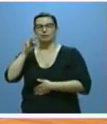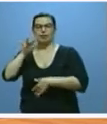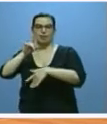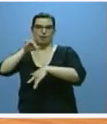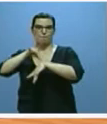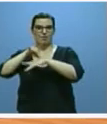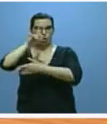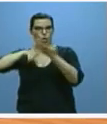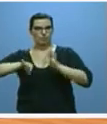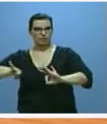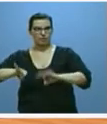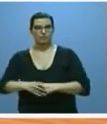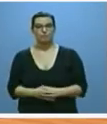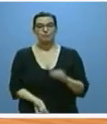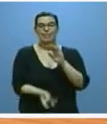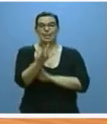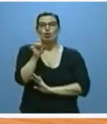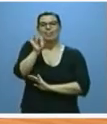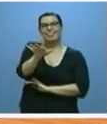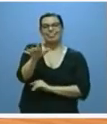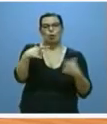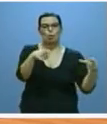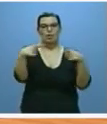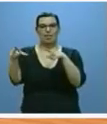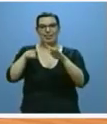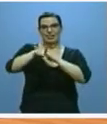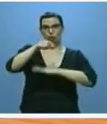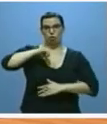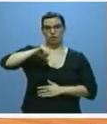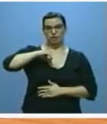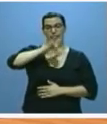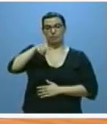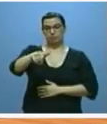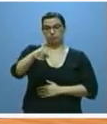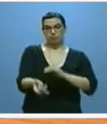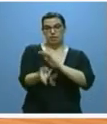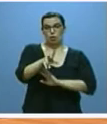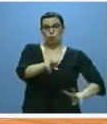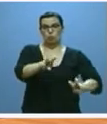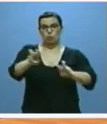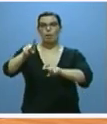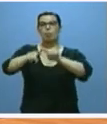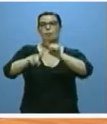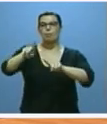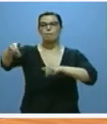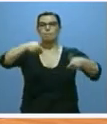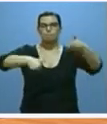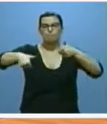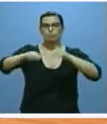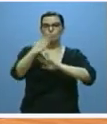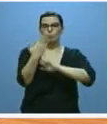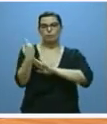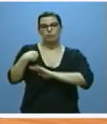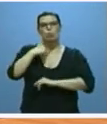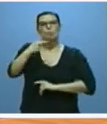Se han puesto en marcha 15 unidades de gestión clínica y está prevista la constitución de nuevas unidades en función de las propuestas de los propios